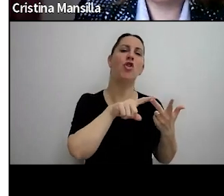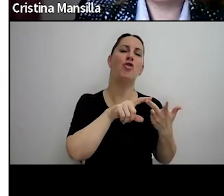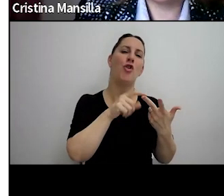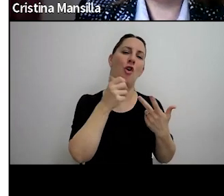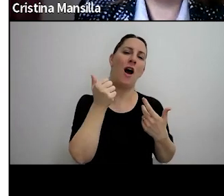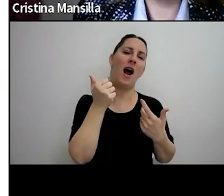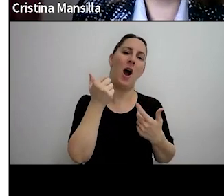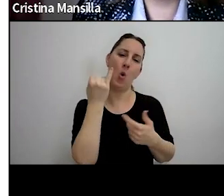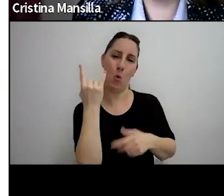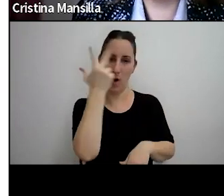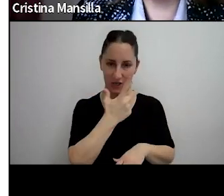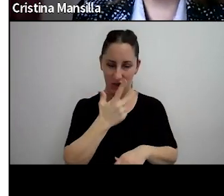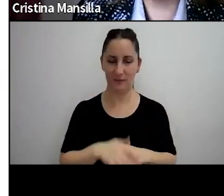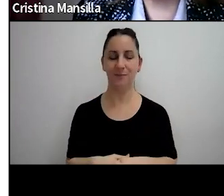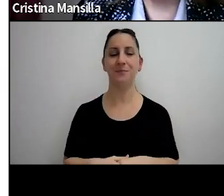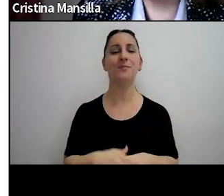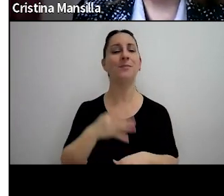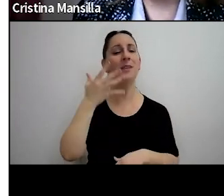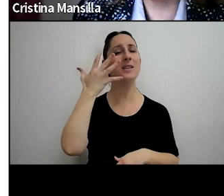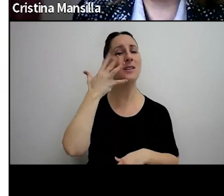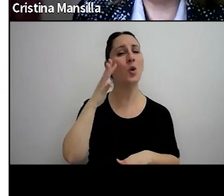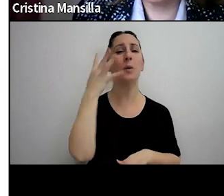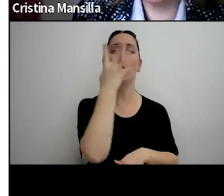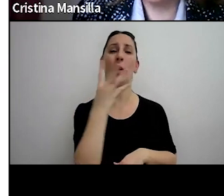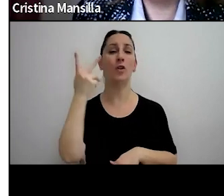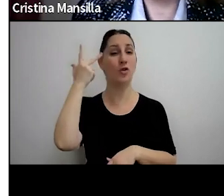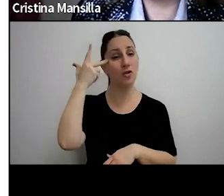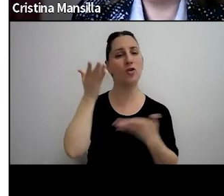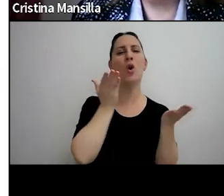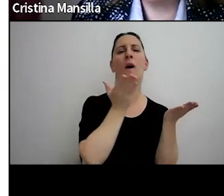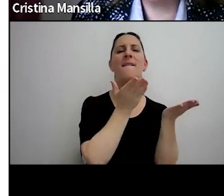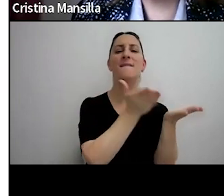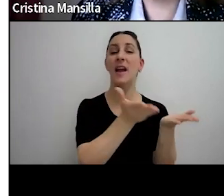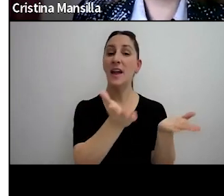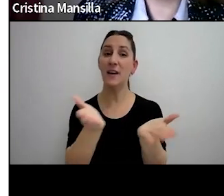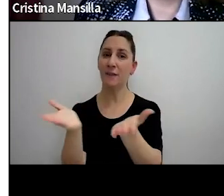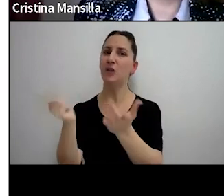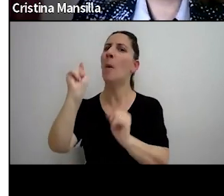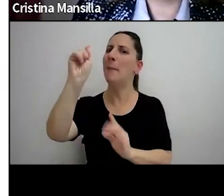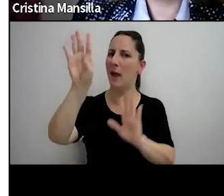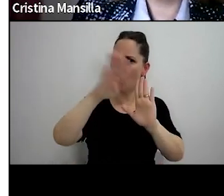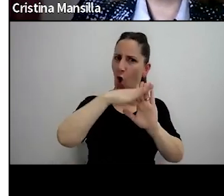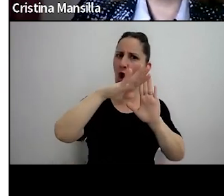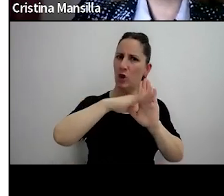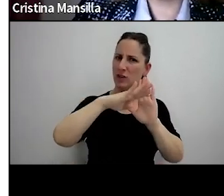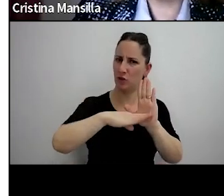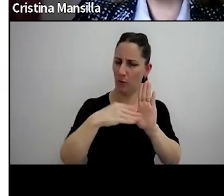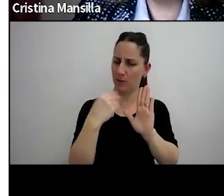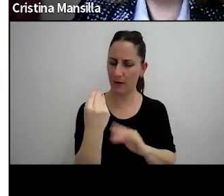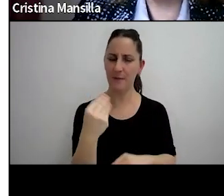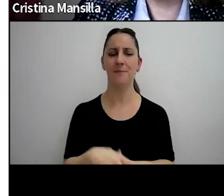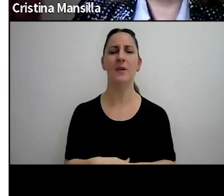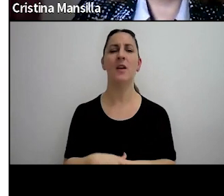esta cinco mil cuatro dieciocho beneficia y pone condiciones que los